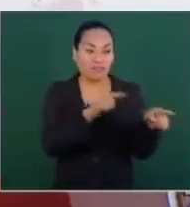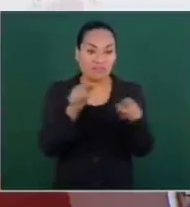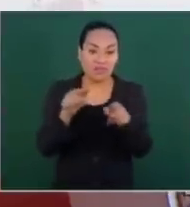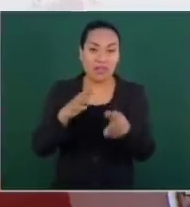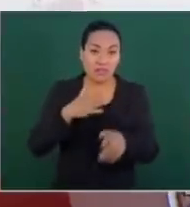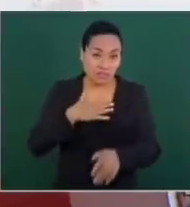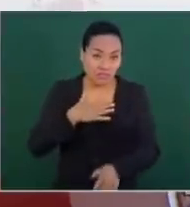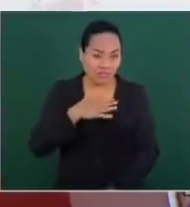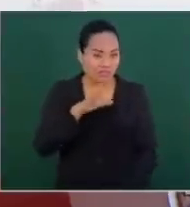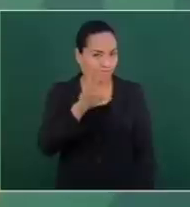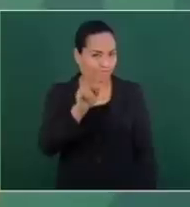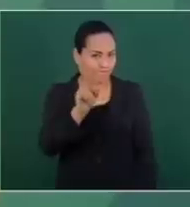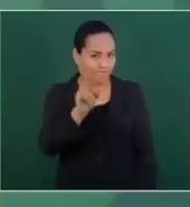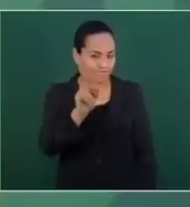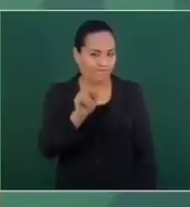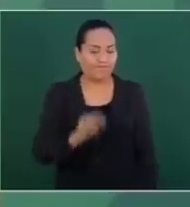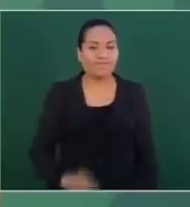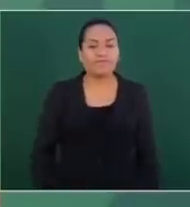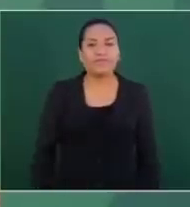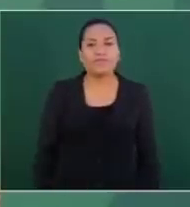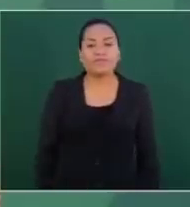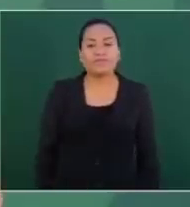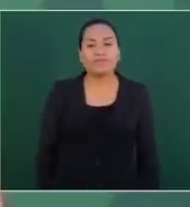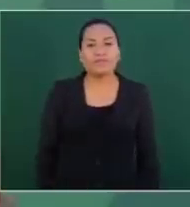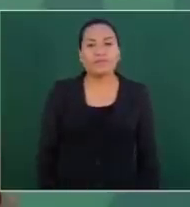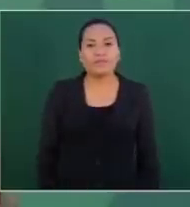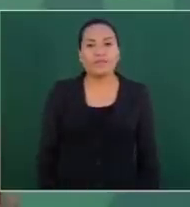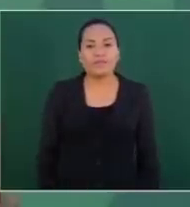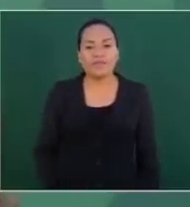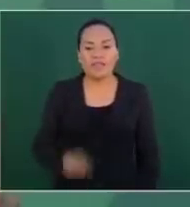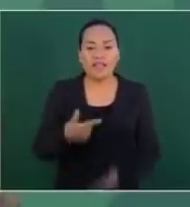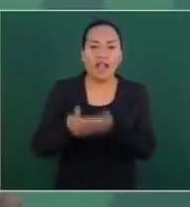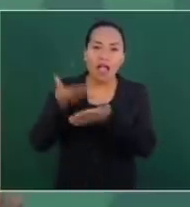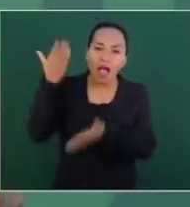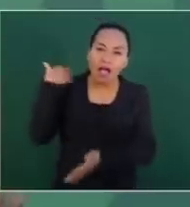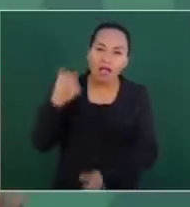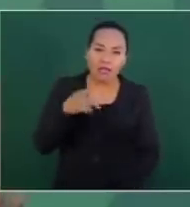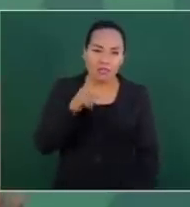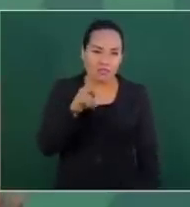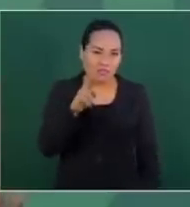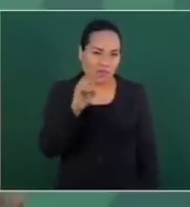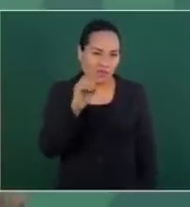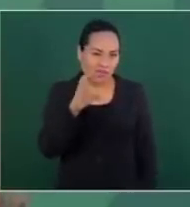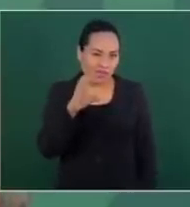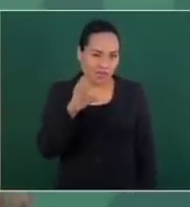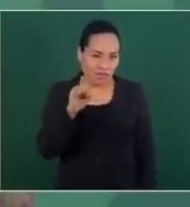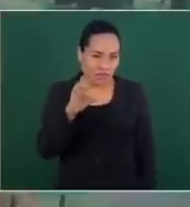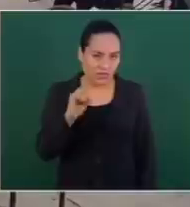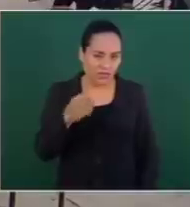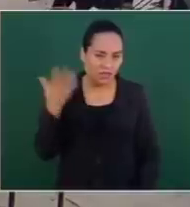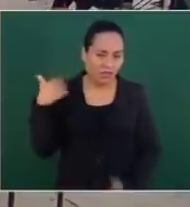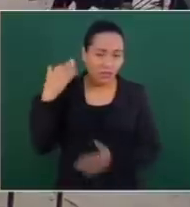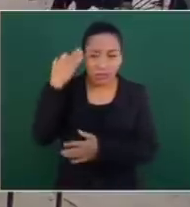Entonces, si eso que estamos hablando del proceso sucedía en ese tiempo